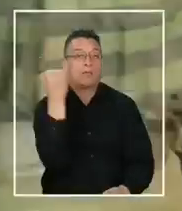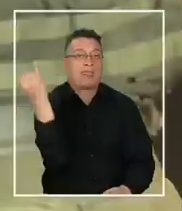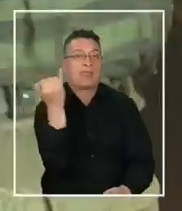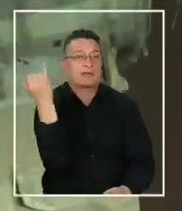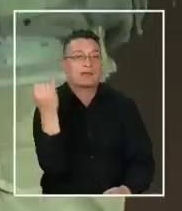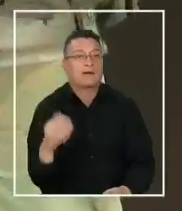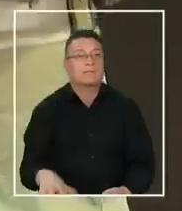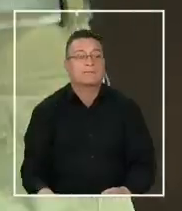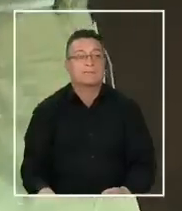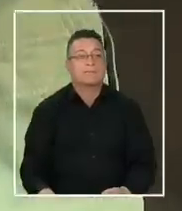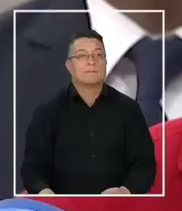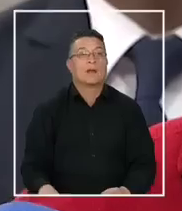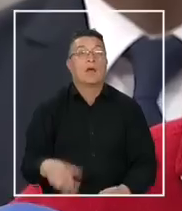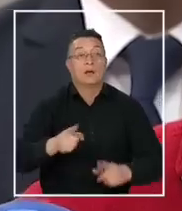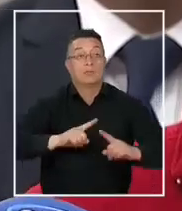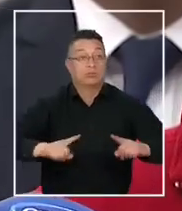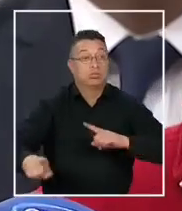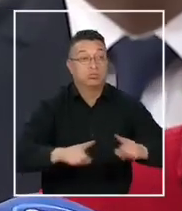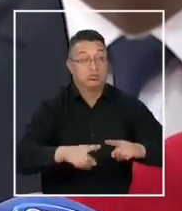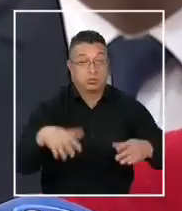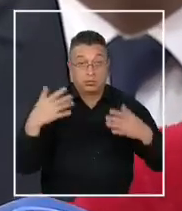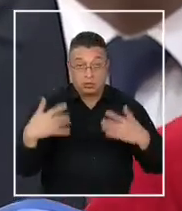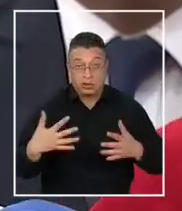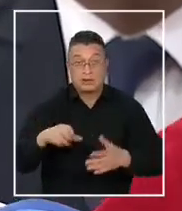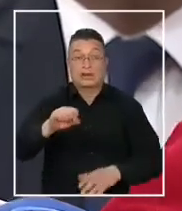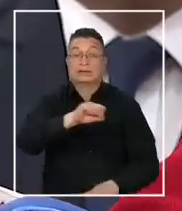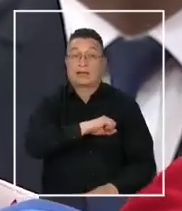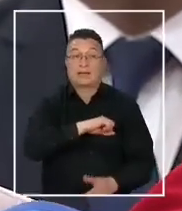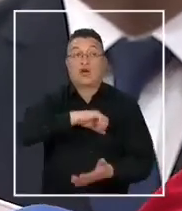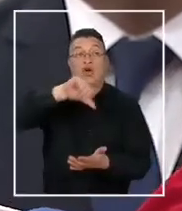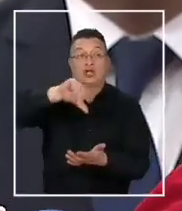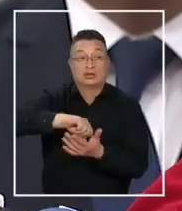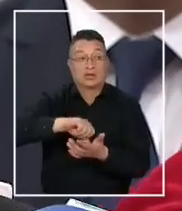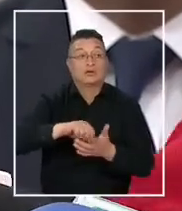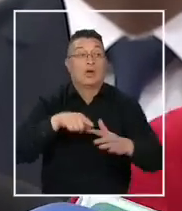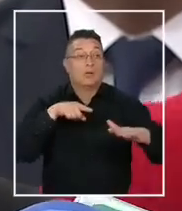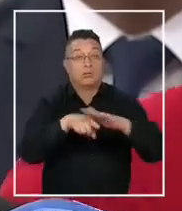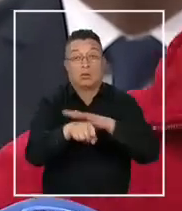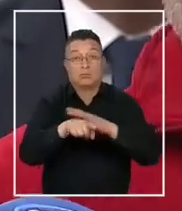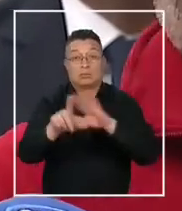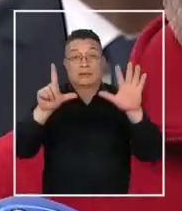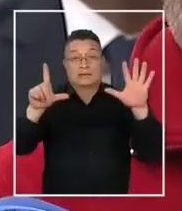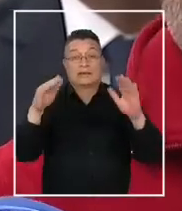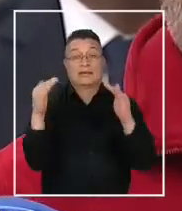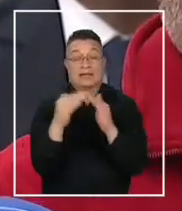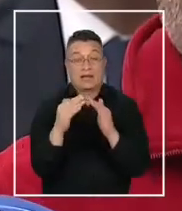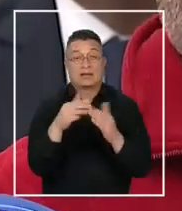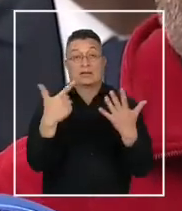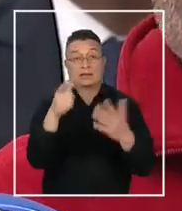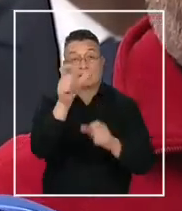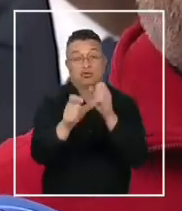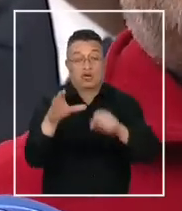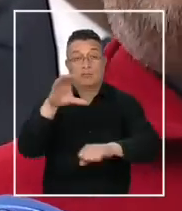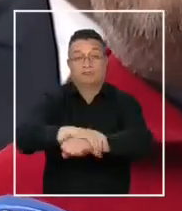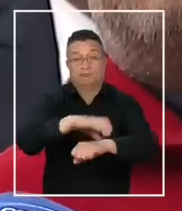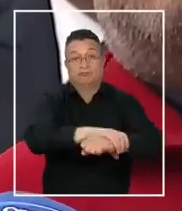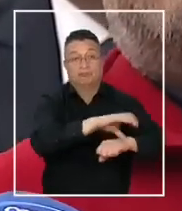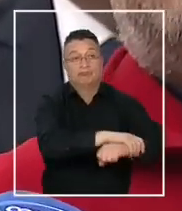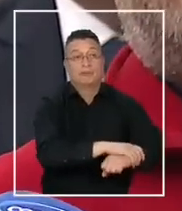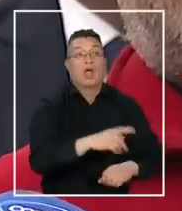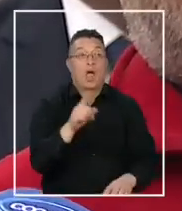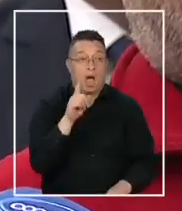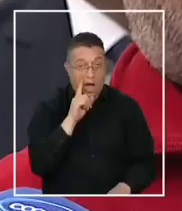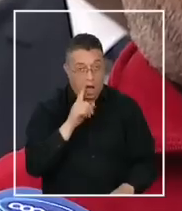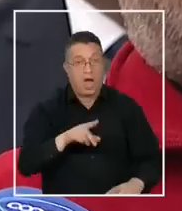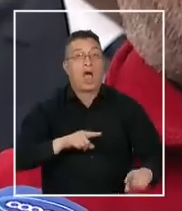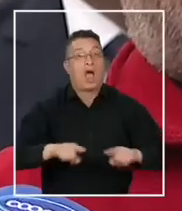Hubo operativos importantes en el sector de Santiago Centro. Se allanaron cerca de siete casas, hay siete personas detenidas y por lo tanto hay